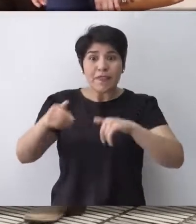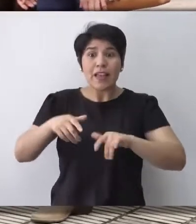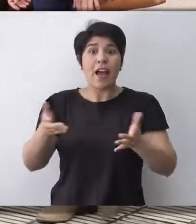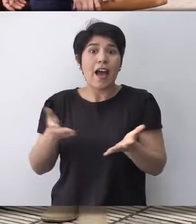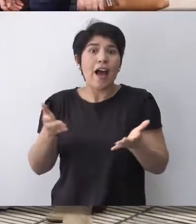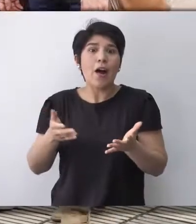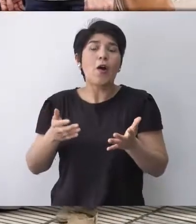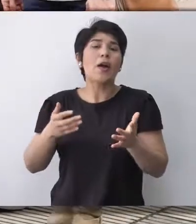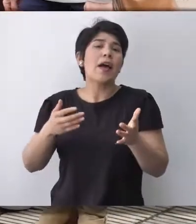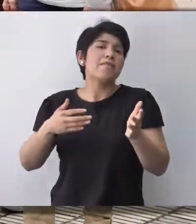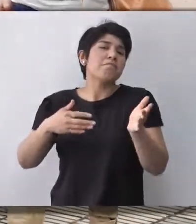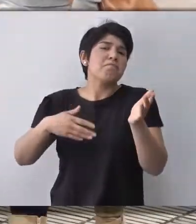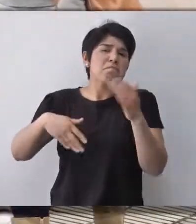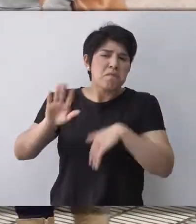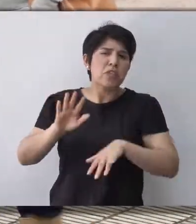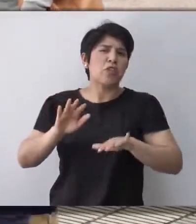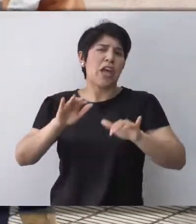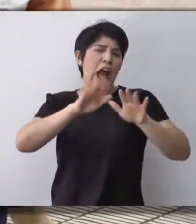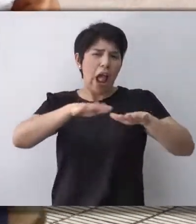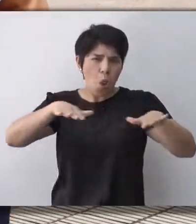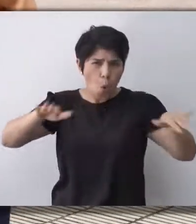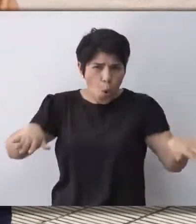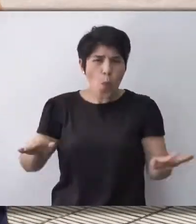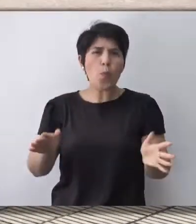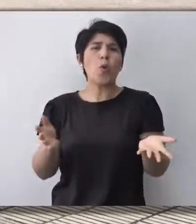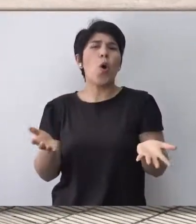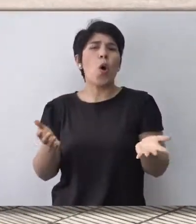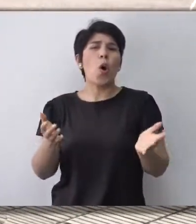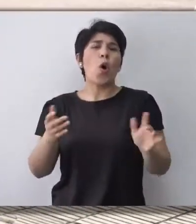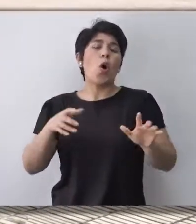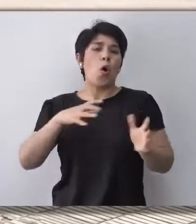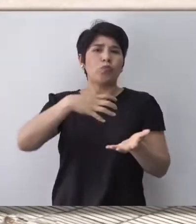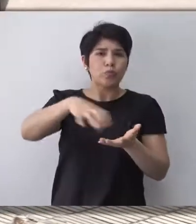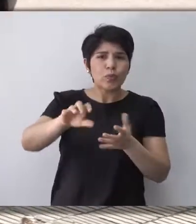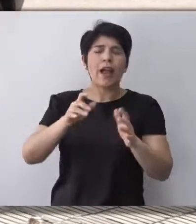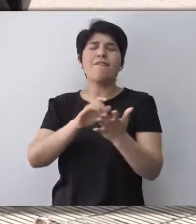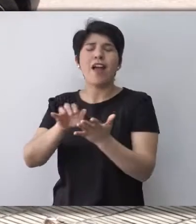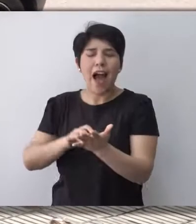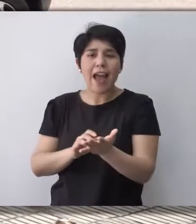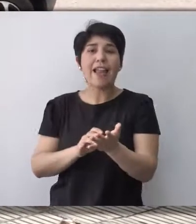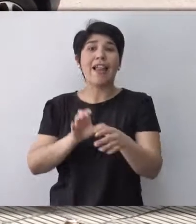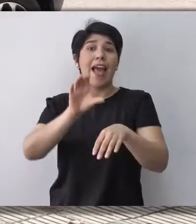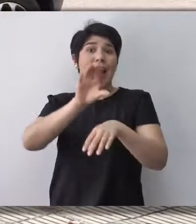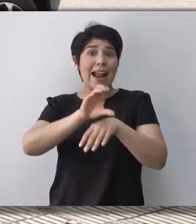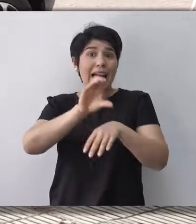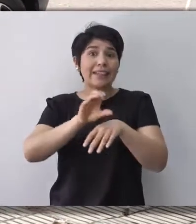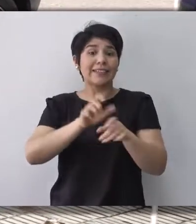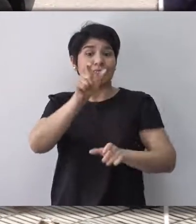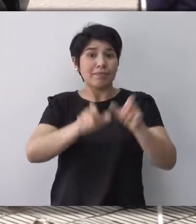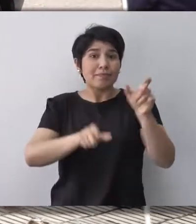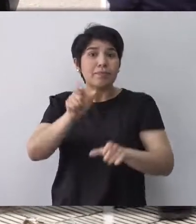justamente muchos son alumnos de lo que es la sección braile y el aula